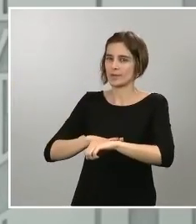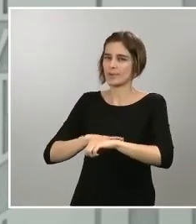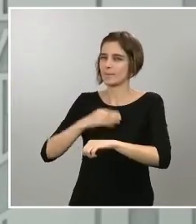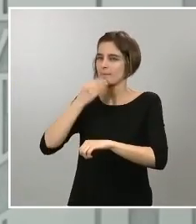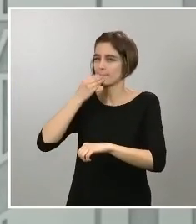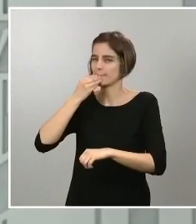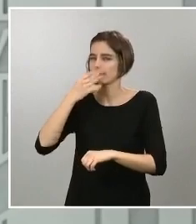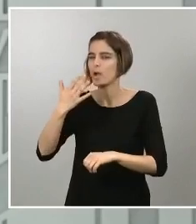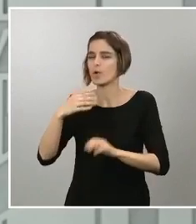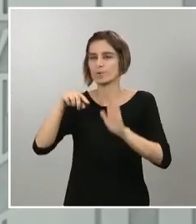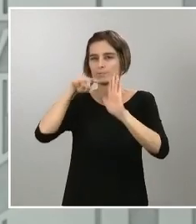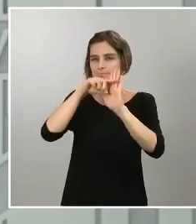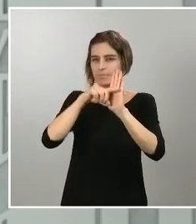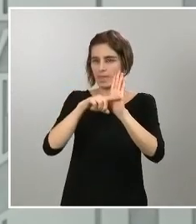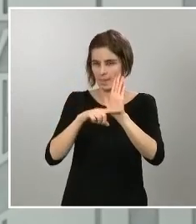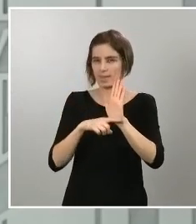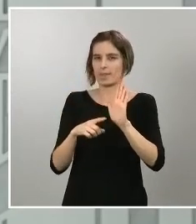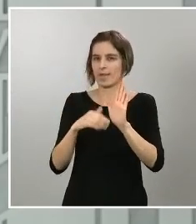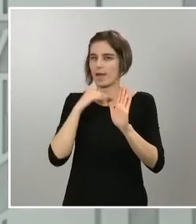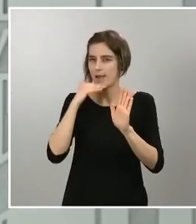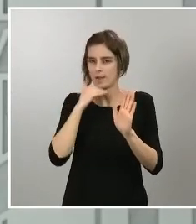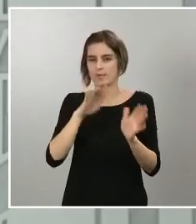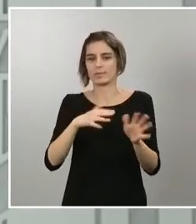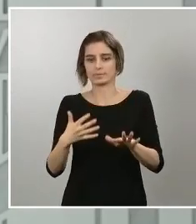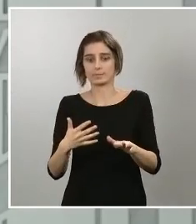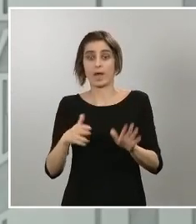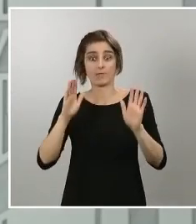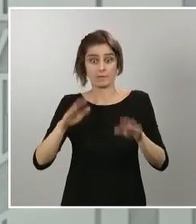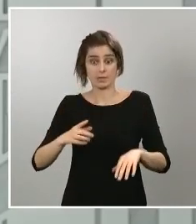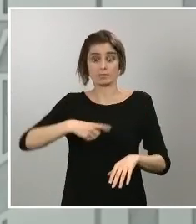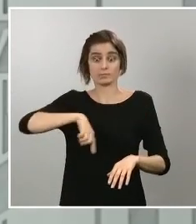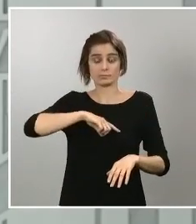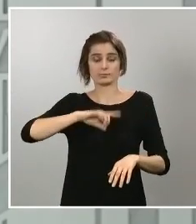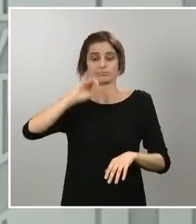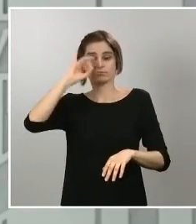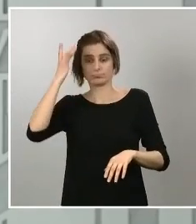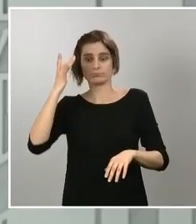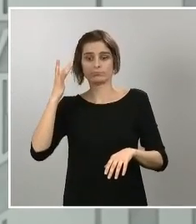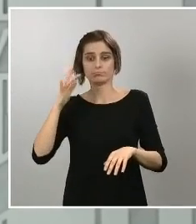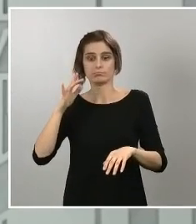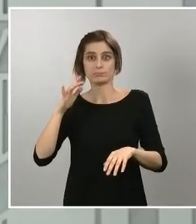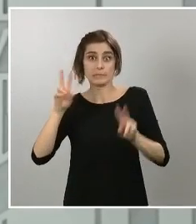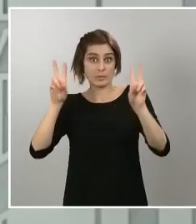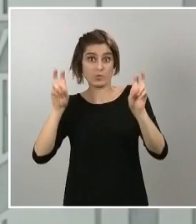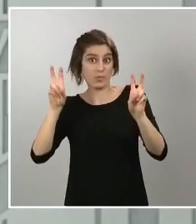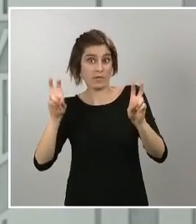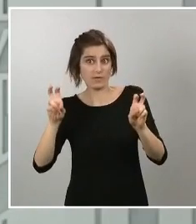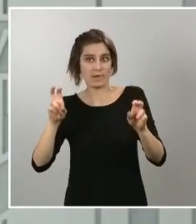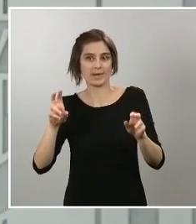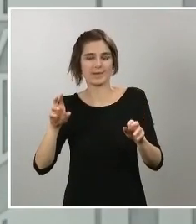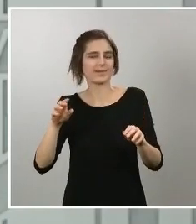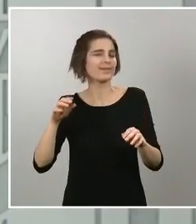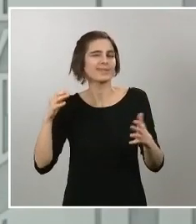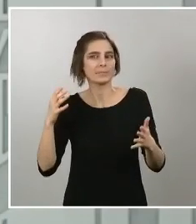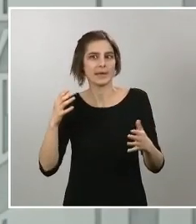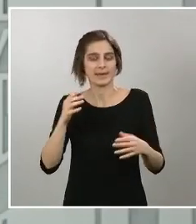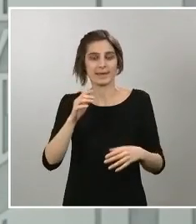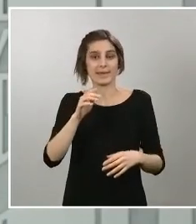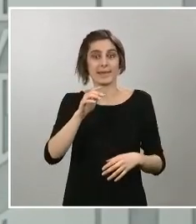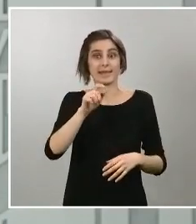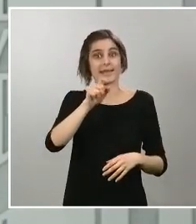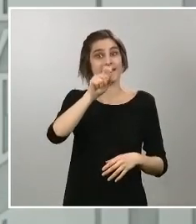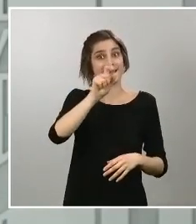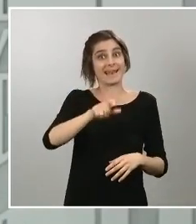ha sido esta que es innovadora que es imaginativa respecto a que el comportamiento de la población se asemejara lo más posible